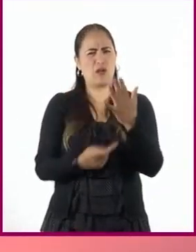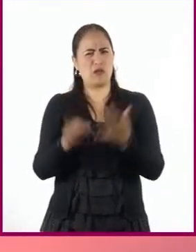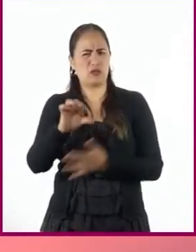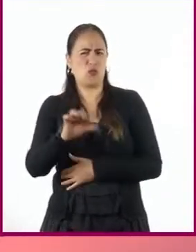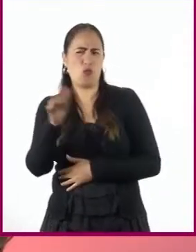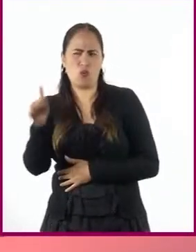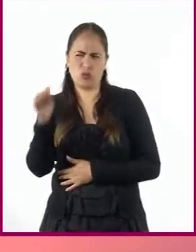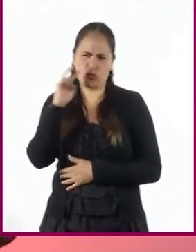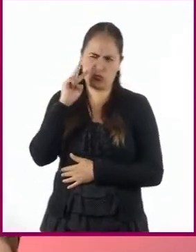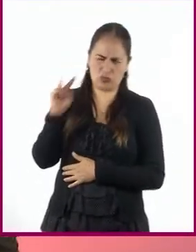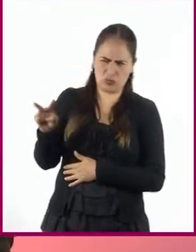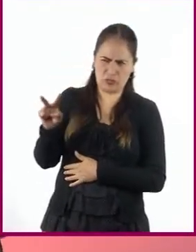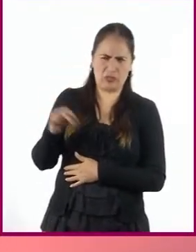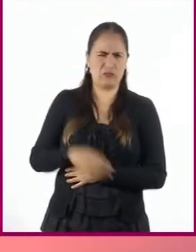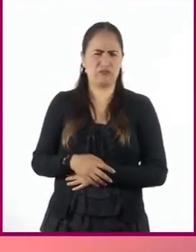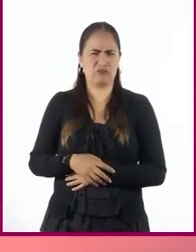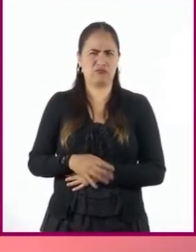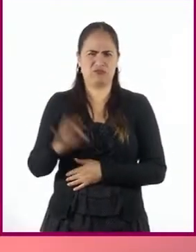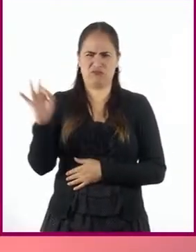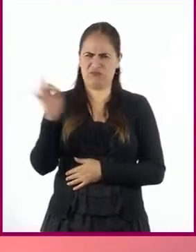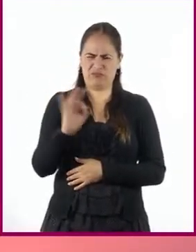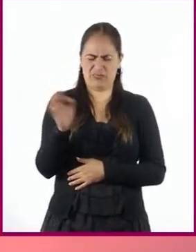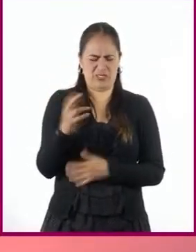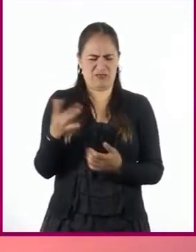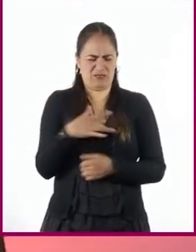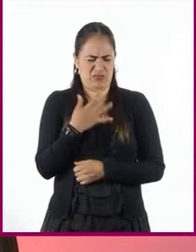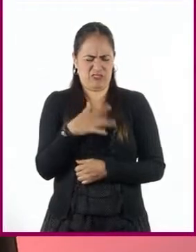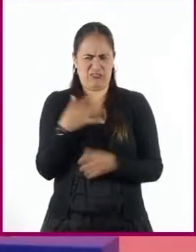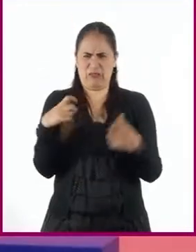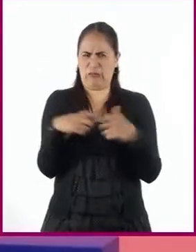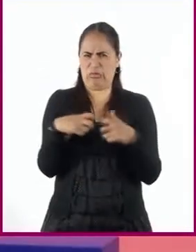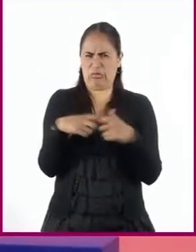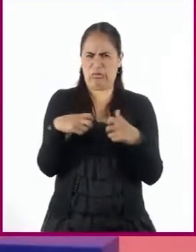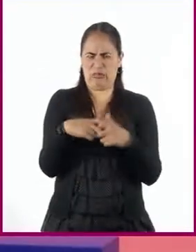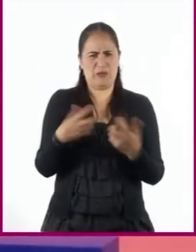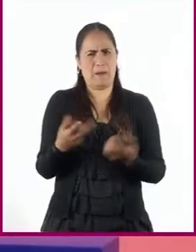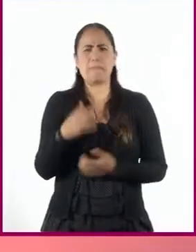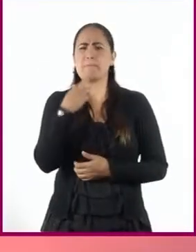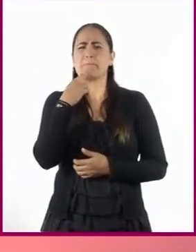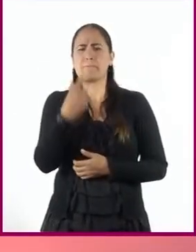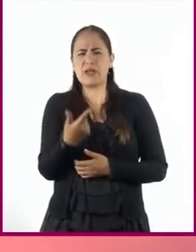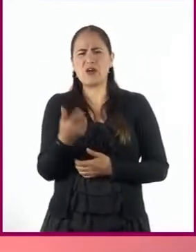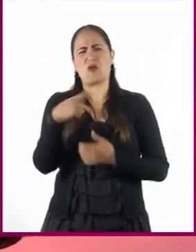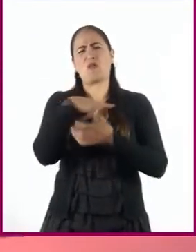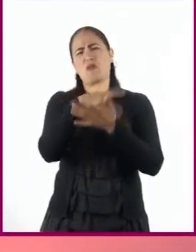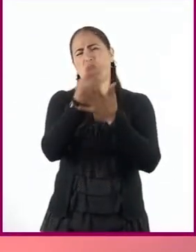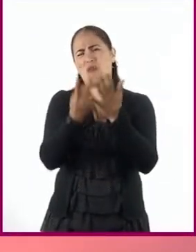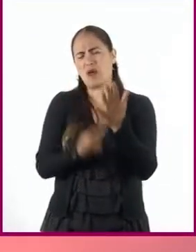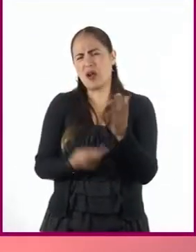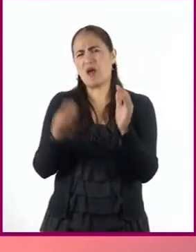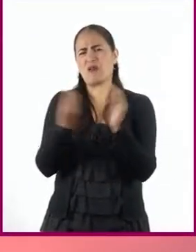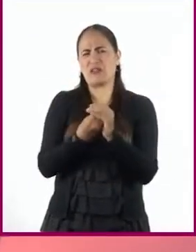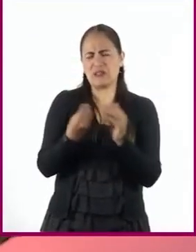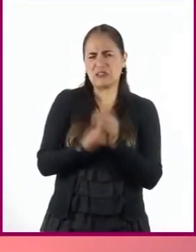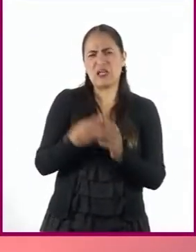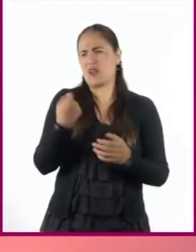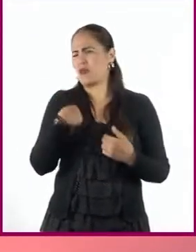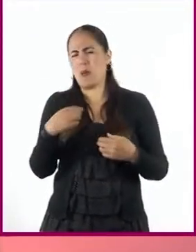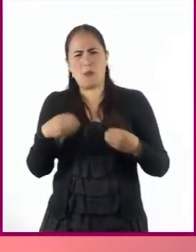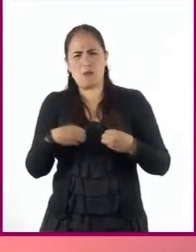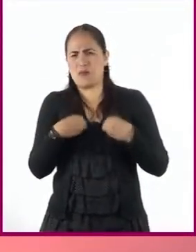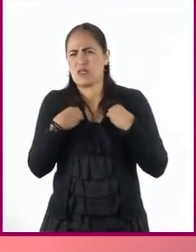pronto transmitía como mucha tensión. Entonces pensé que tal vez sería bueno comenzar el programa en un tono más natural,